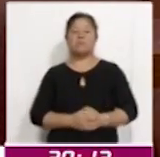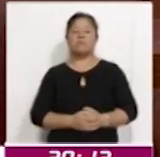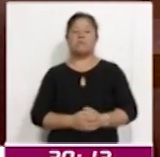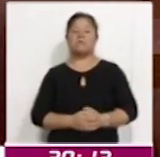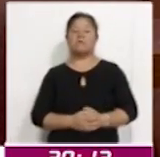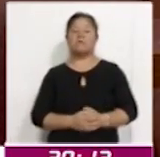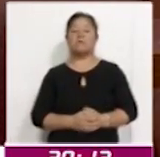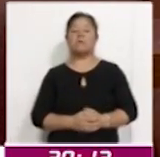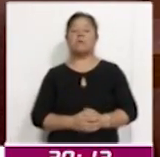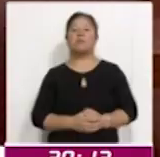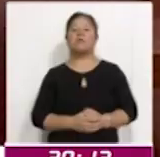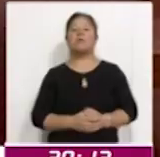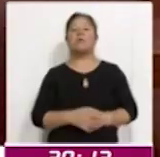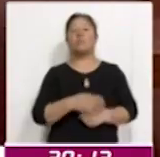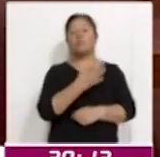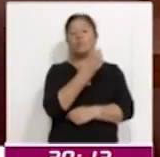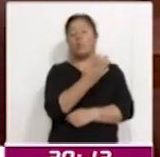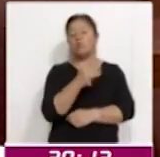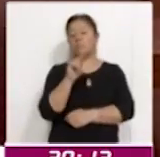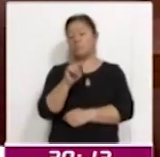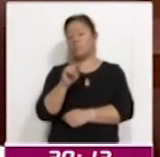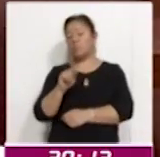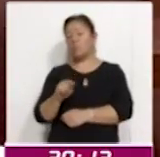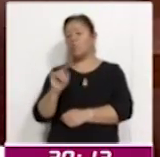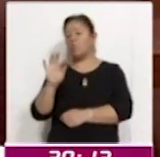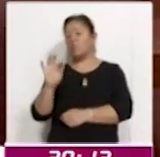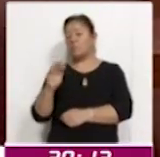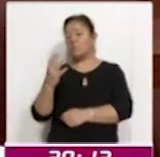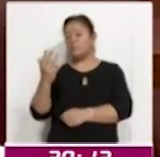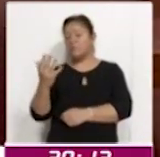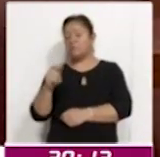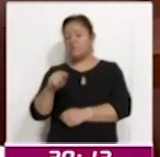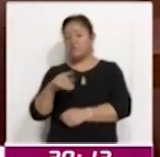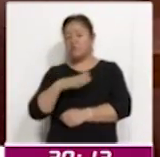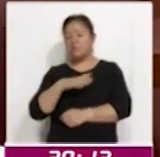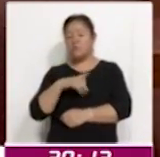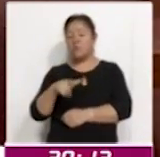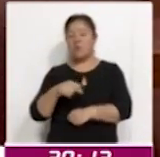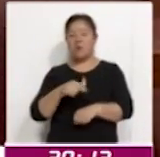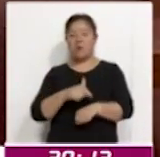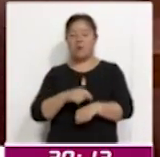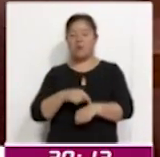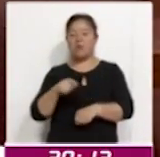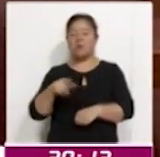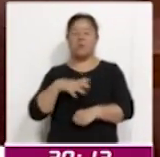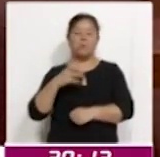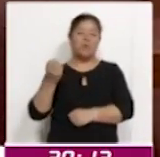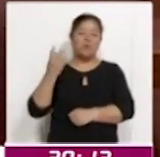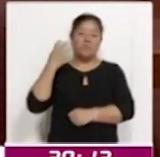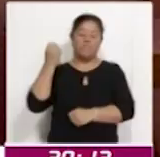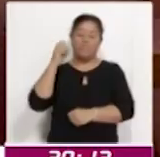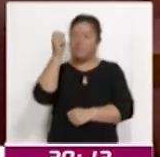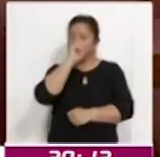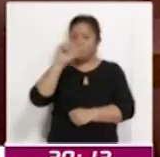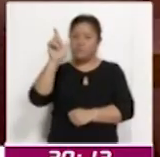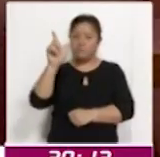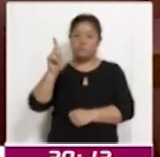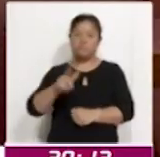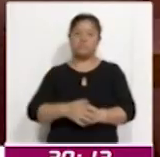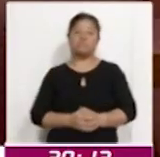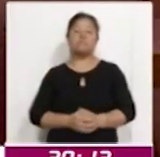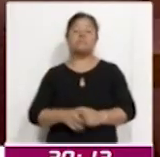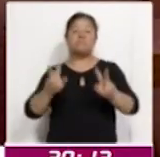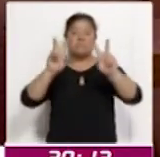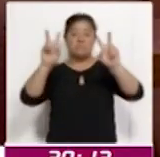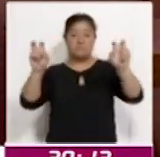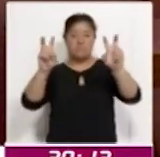16.45, tenemos justo nuestra conferencia magistral, donde el